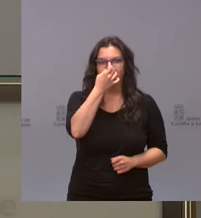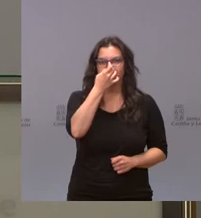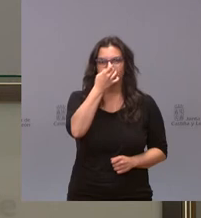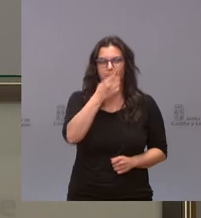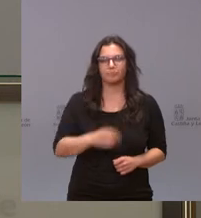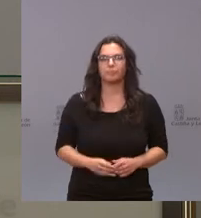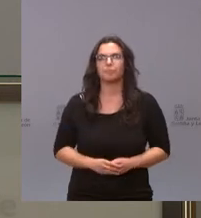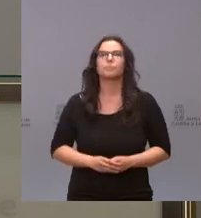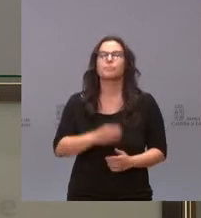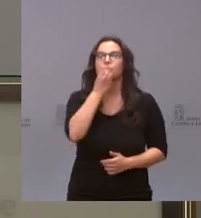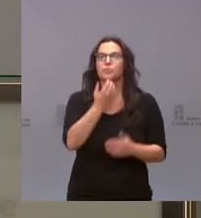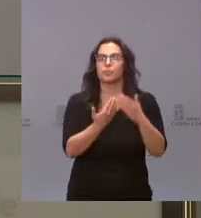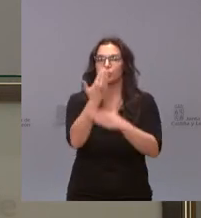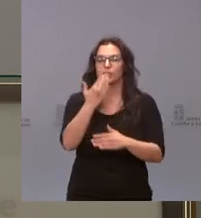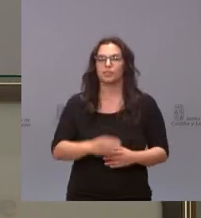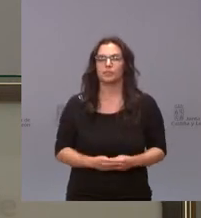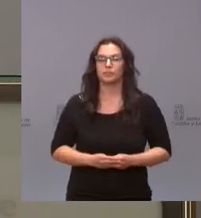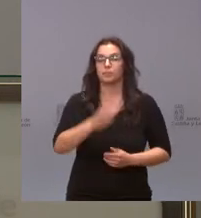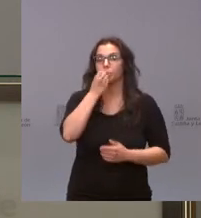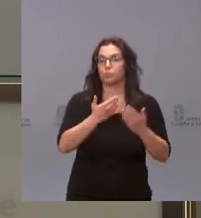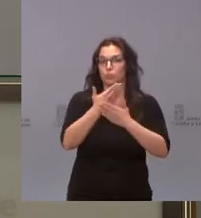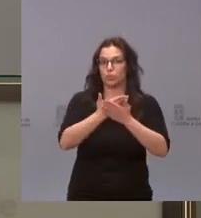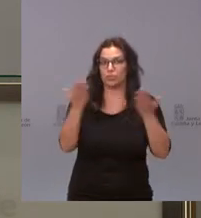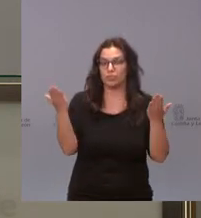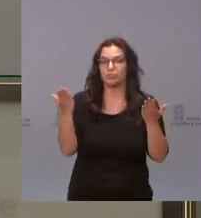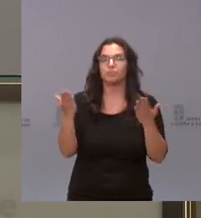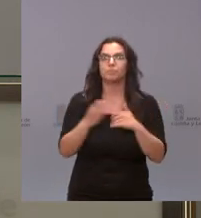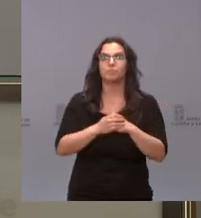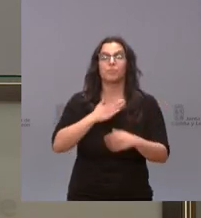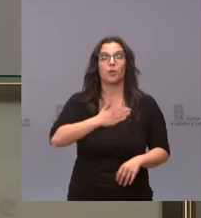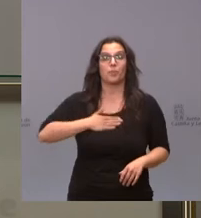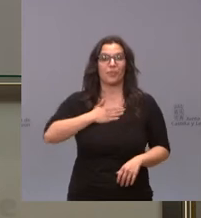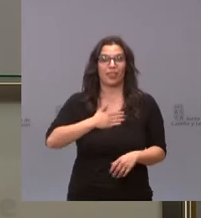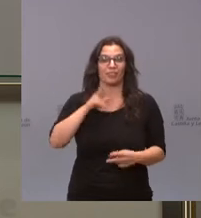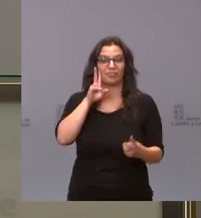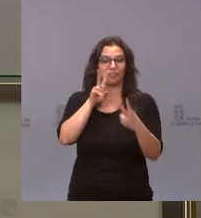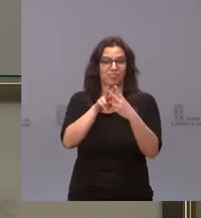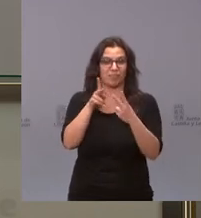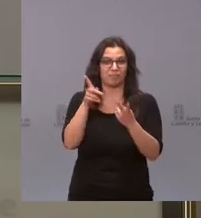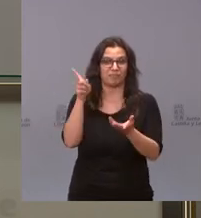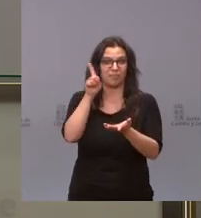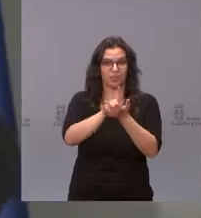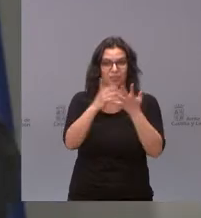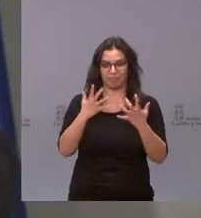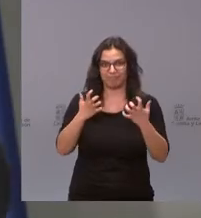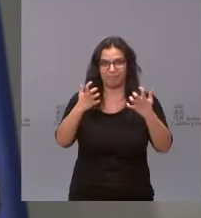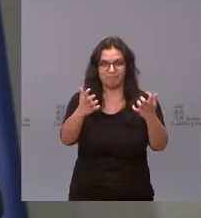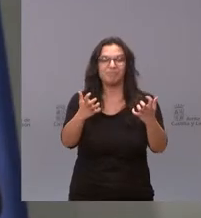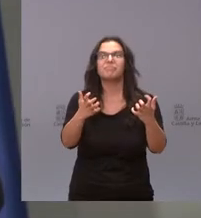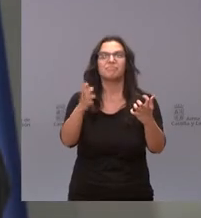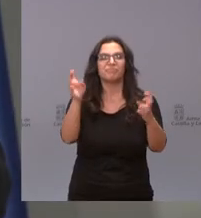Buenos días, muy buenos días a todos. Un placer volver a verles presencialmente